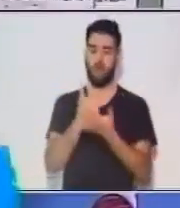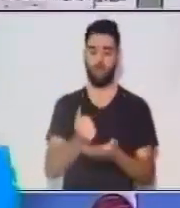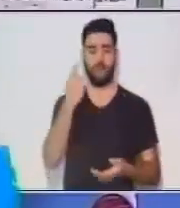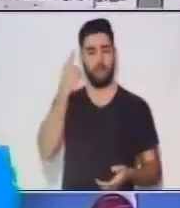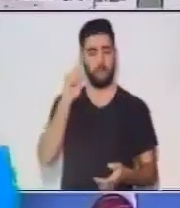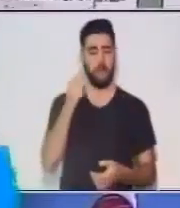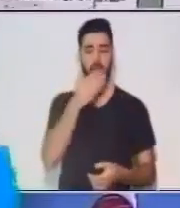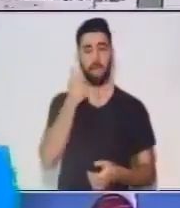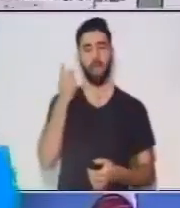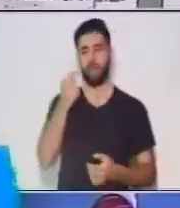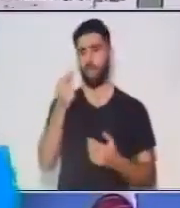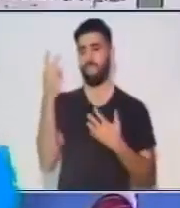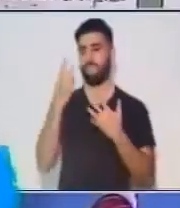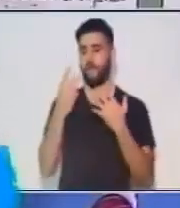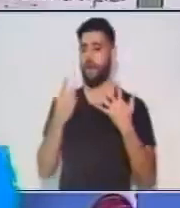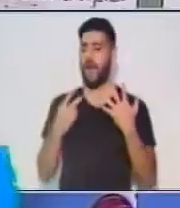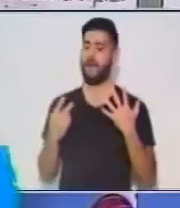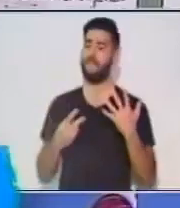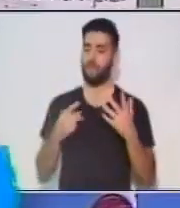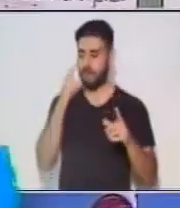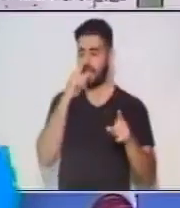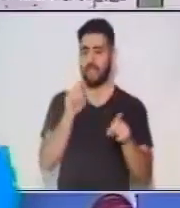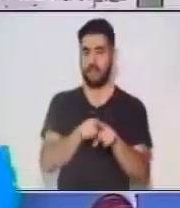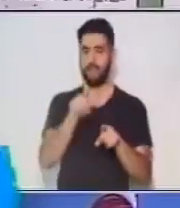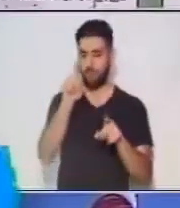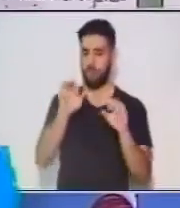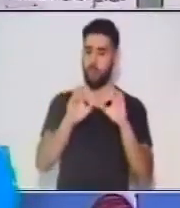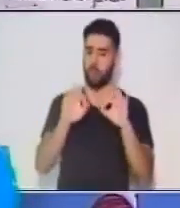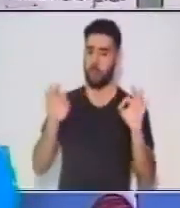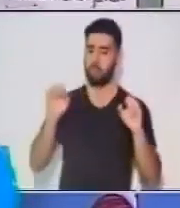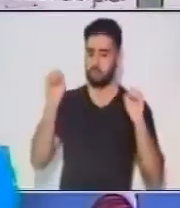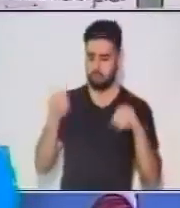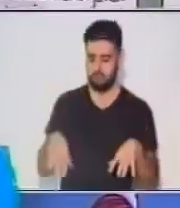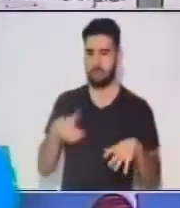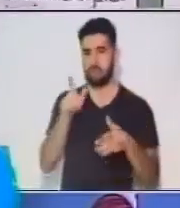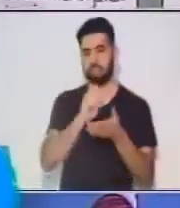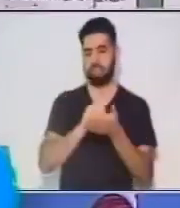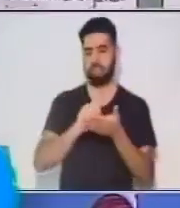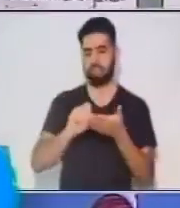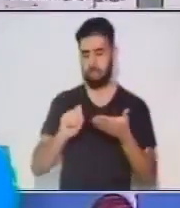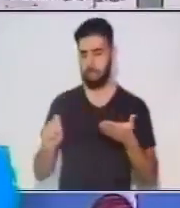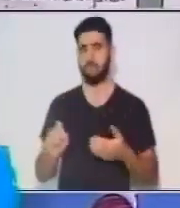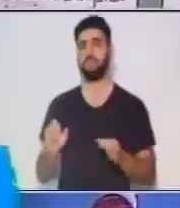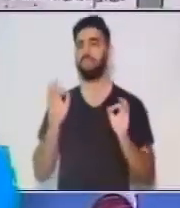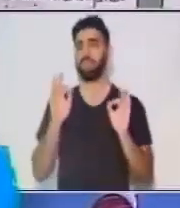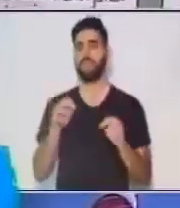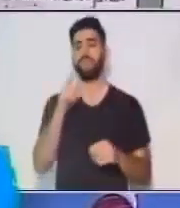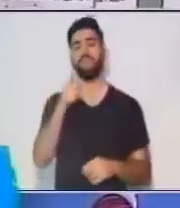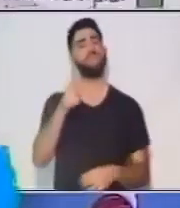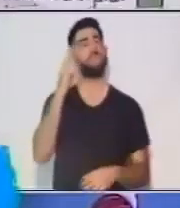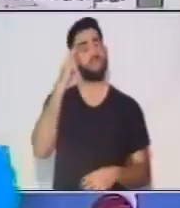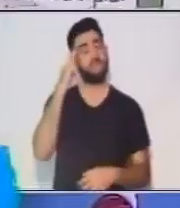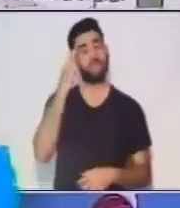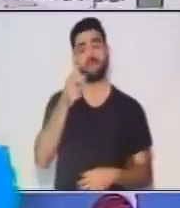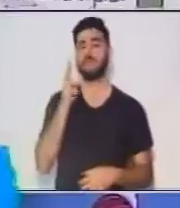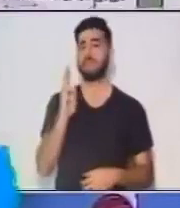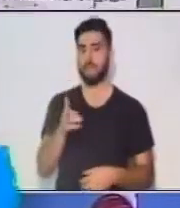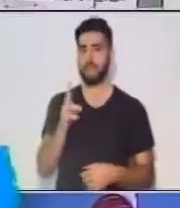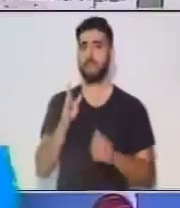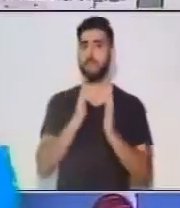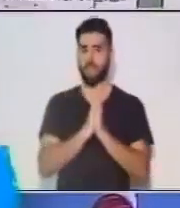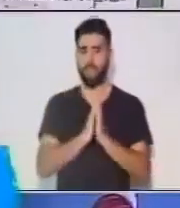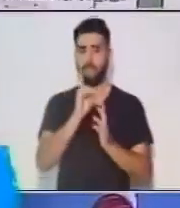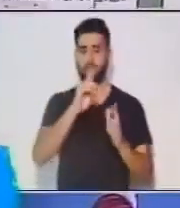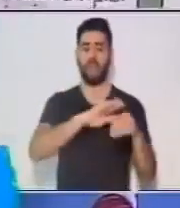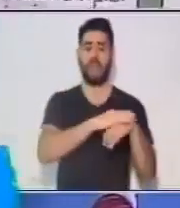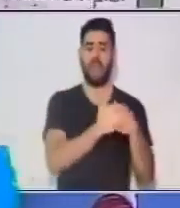como la atención, la memoria y la habilidad lingüística. Antes de empezar, te recomiendo que laves tus manos constantemente con agua y con